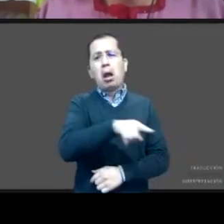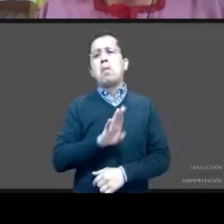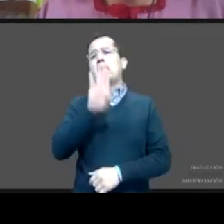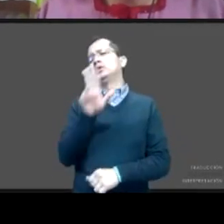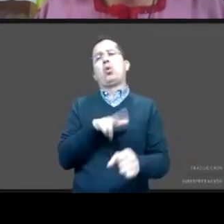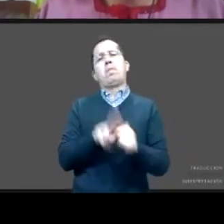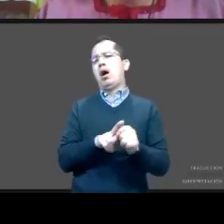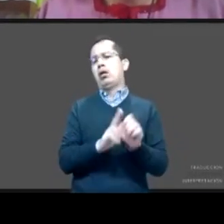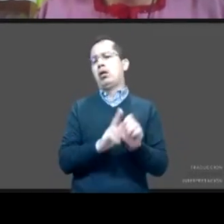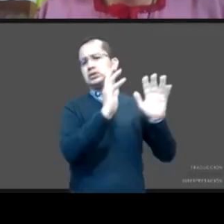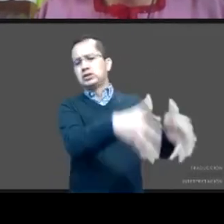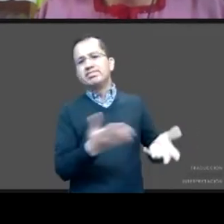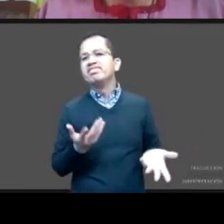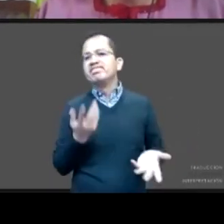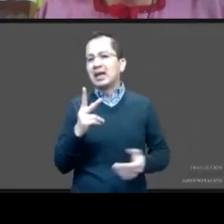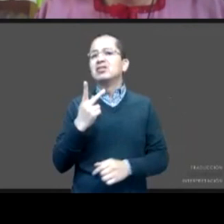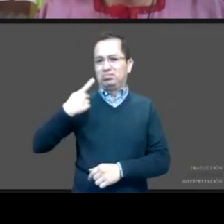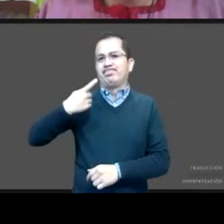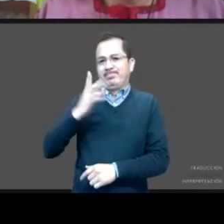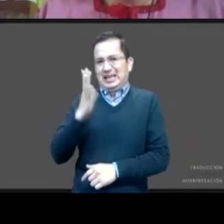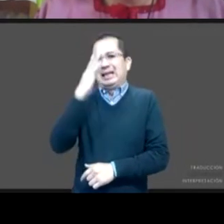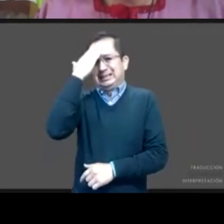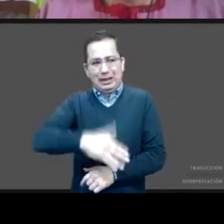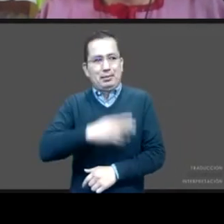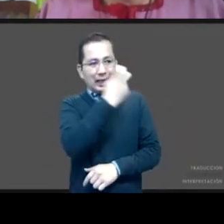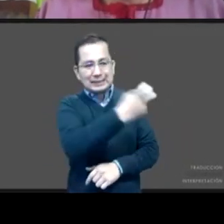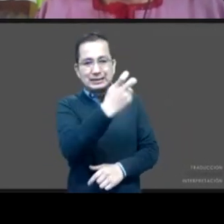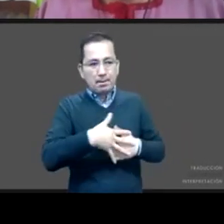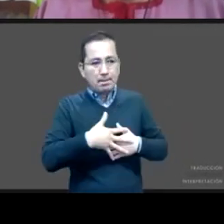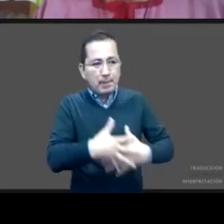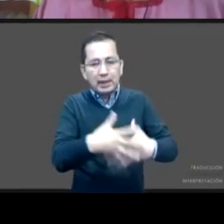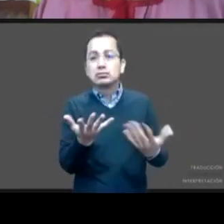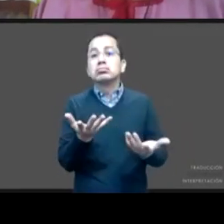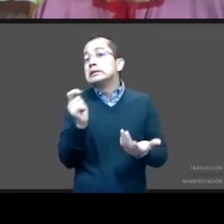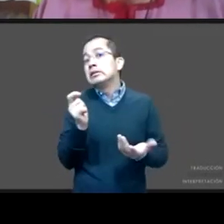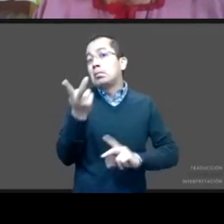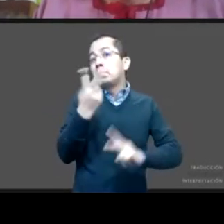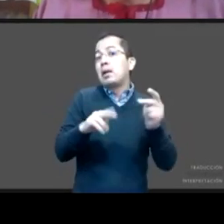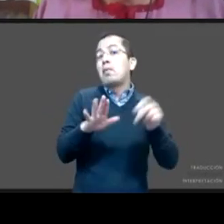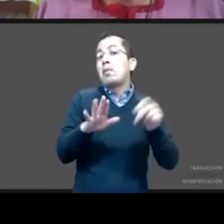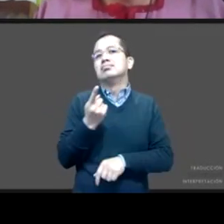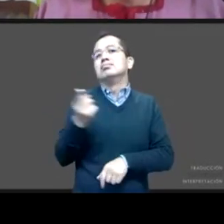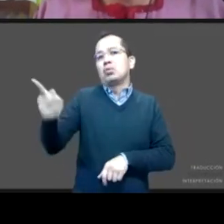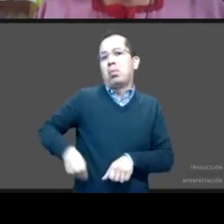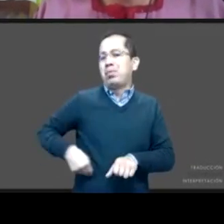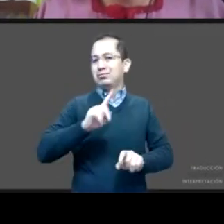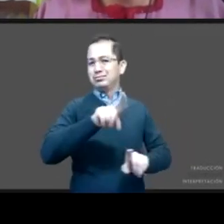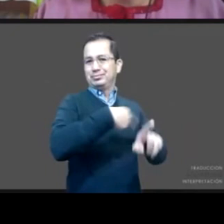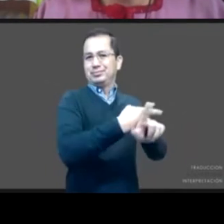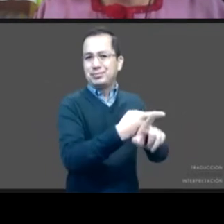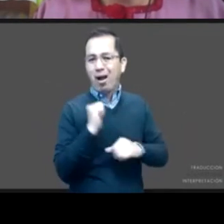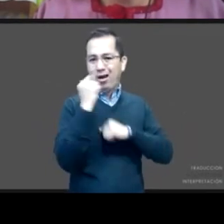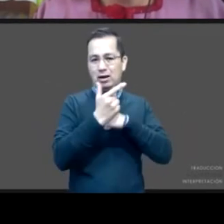resultado de una violación sexual. Seguramente nuestra audiencia el día de hoy